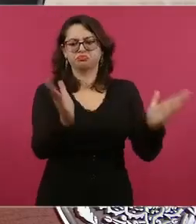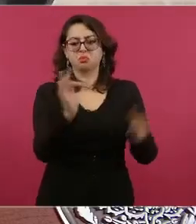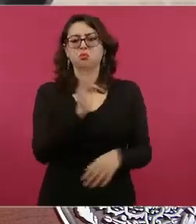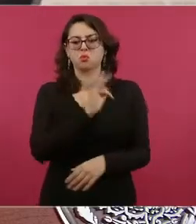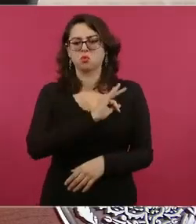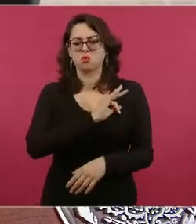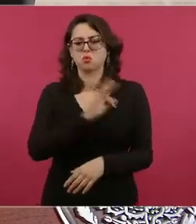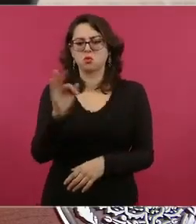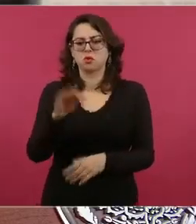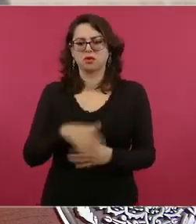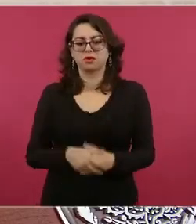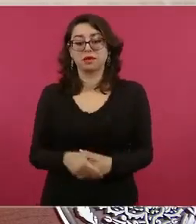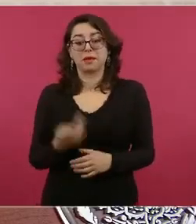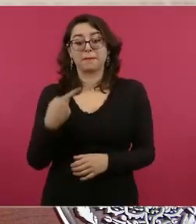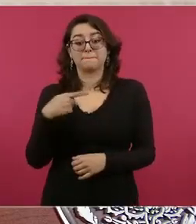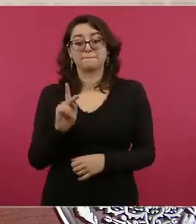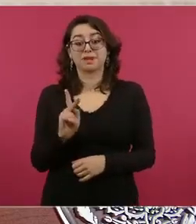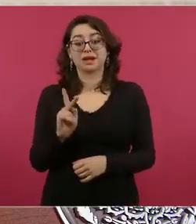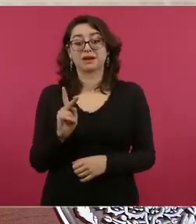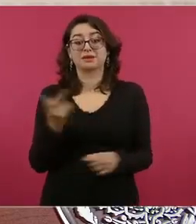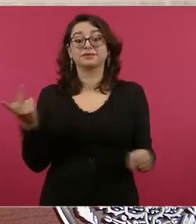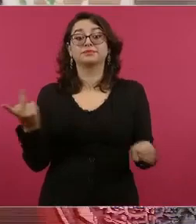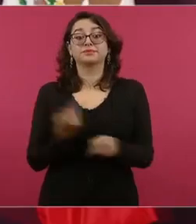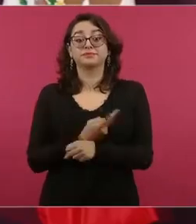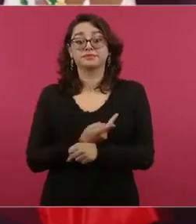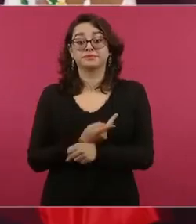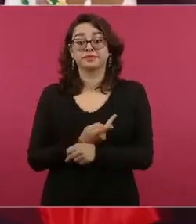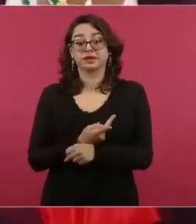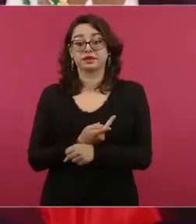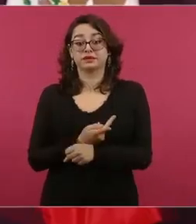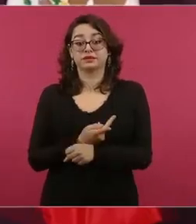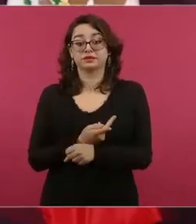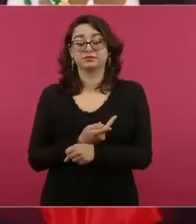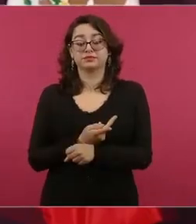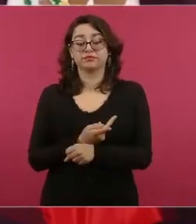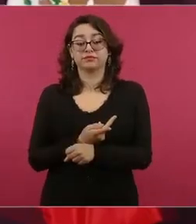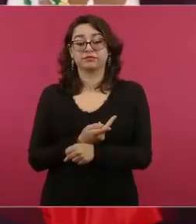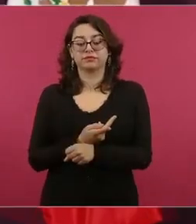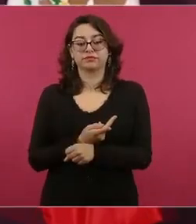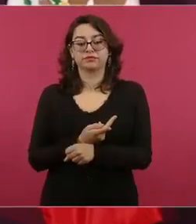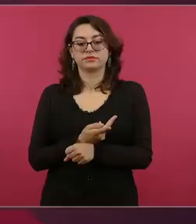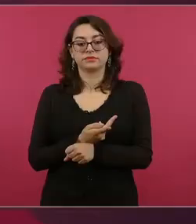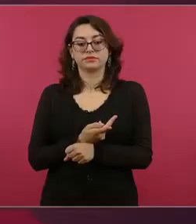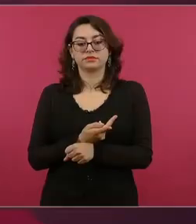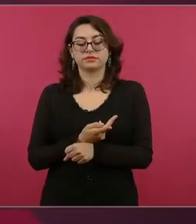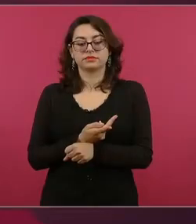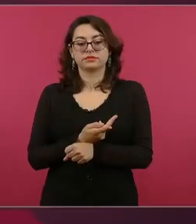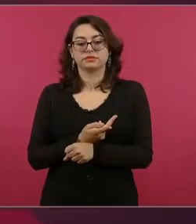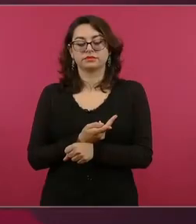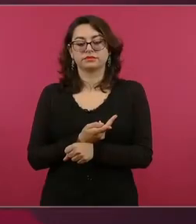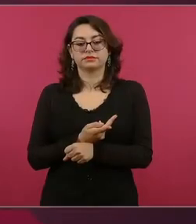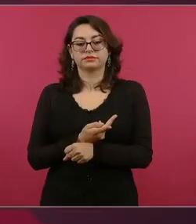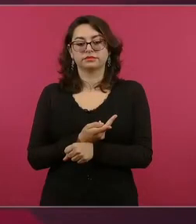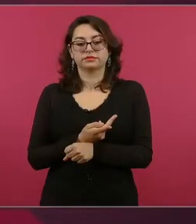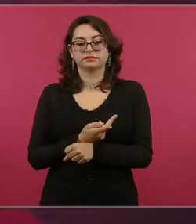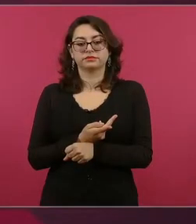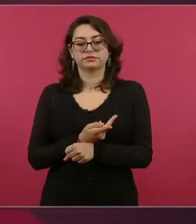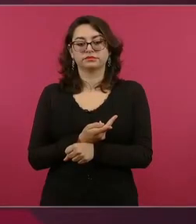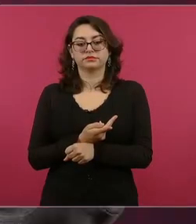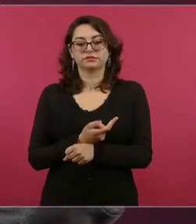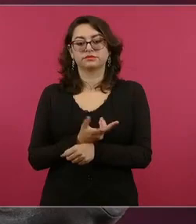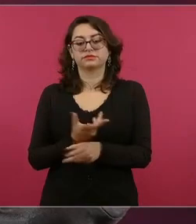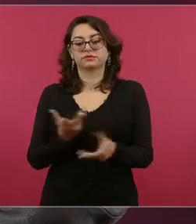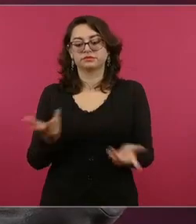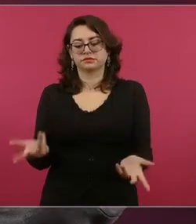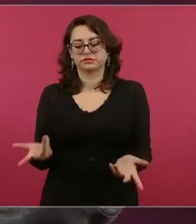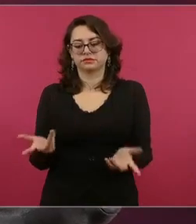porque no quieren que se distribuyan los libros en tanto, no se